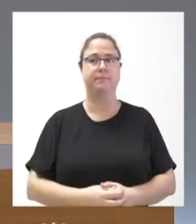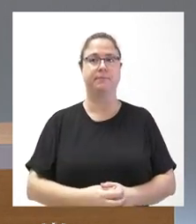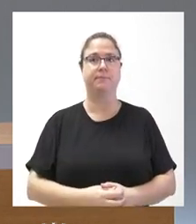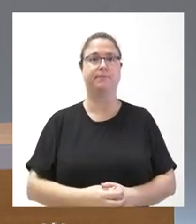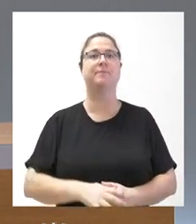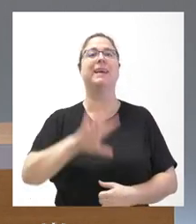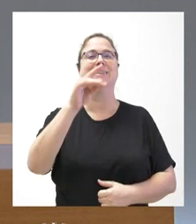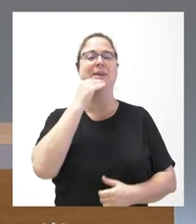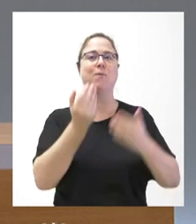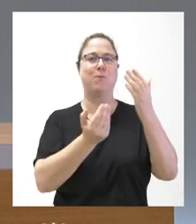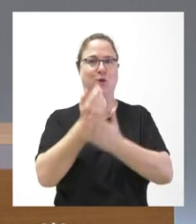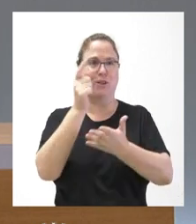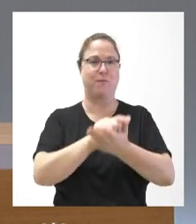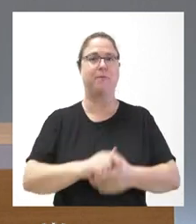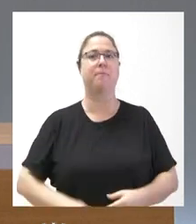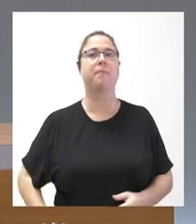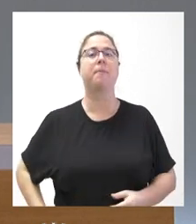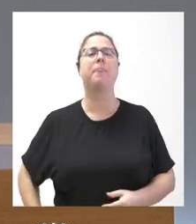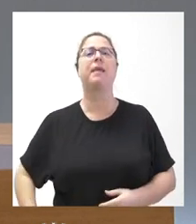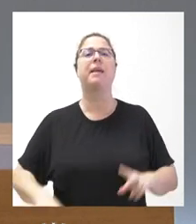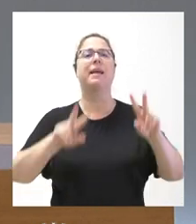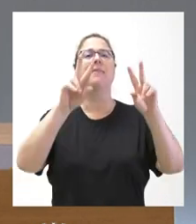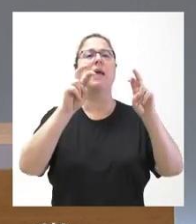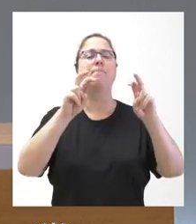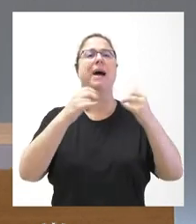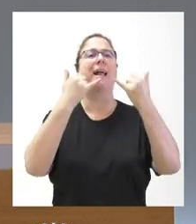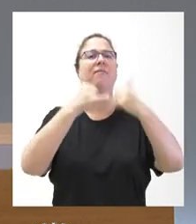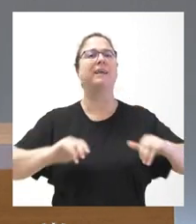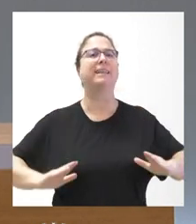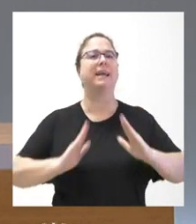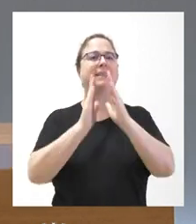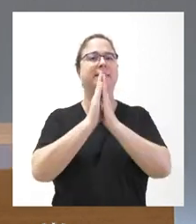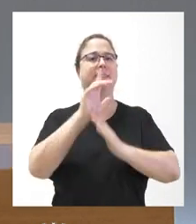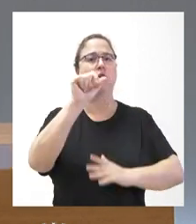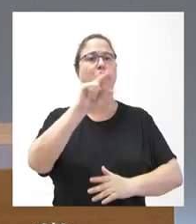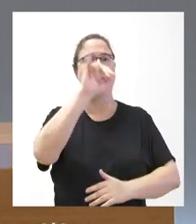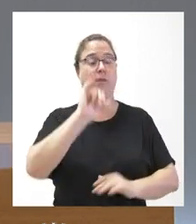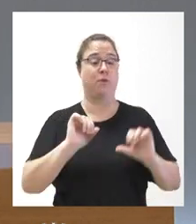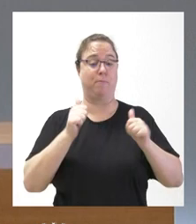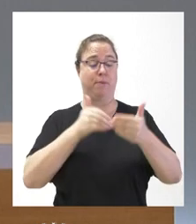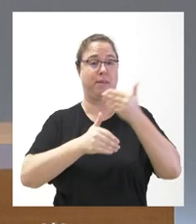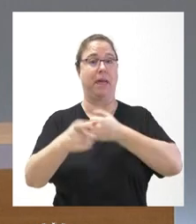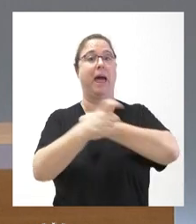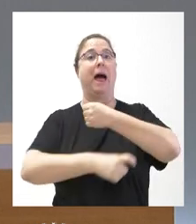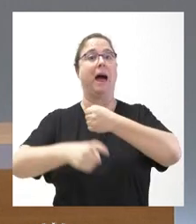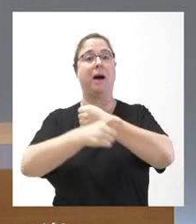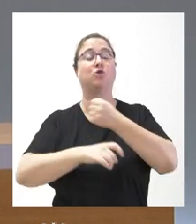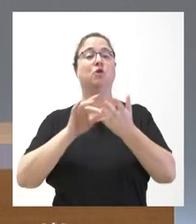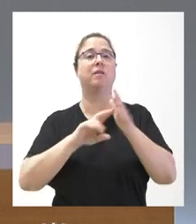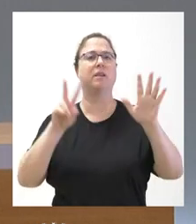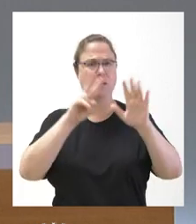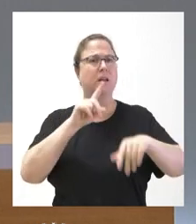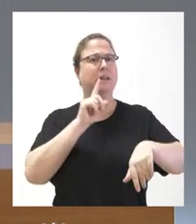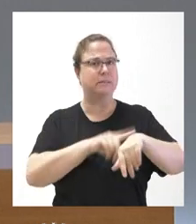estoy aquí muy buenos días de nuevo sobre las fiestas de San Lorenzo teniendo en cuenta que empiezan en un mes concretamente el 7 de agosto ¿daría